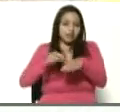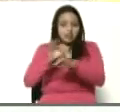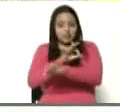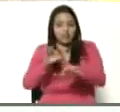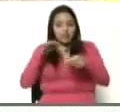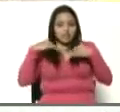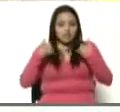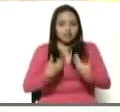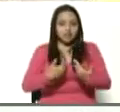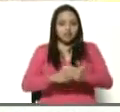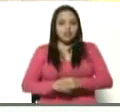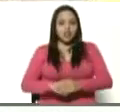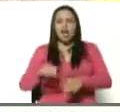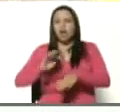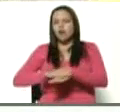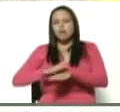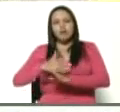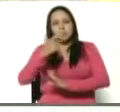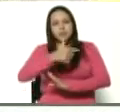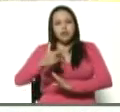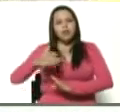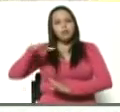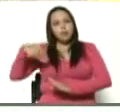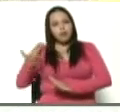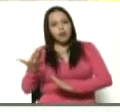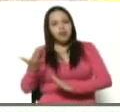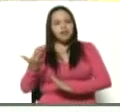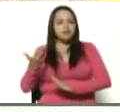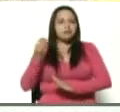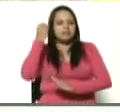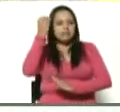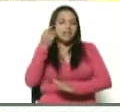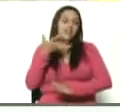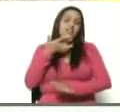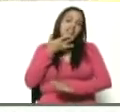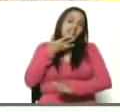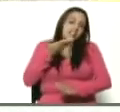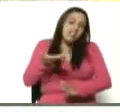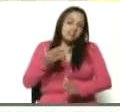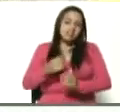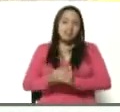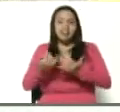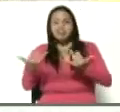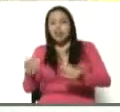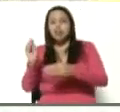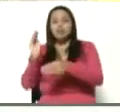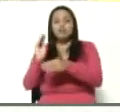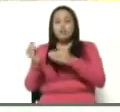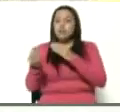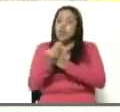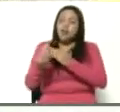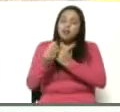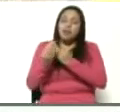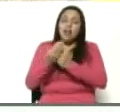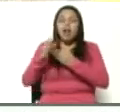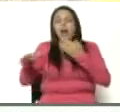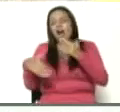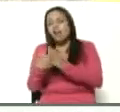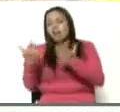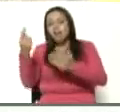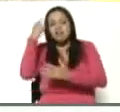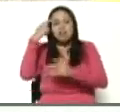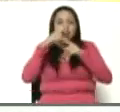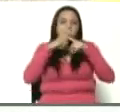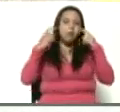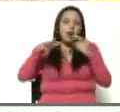canse. Porque la gente puede tender a fastidiarse, pues. Ya de tanto cuidarse. ¿Hasta cuándo el tapabocas? ¿Hasta cuándo